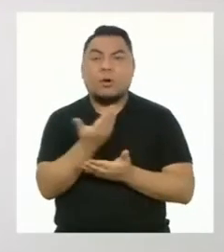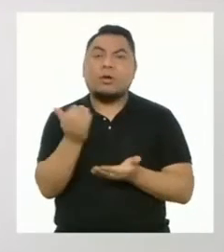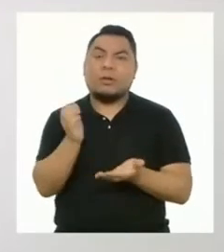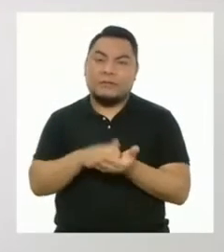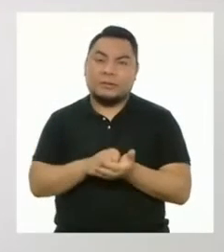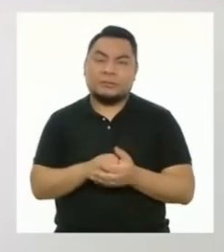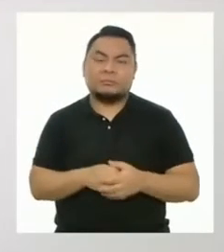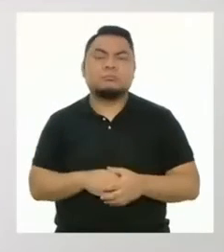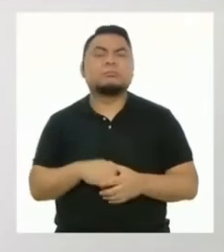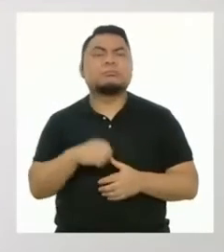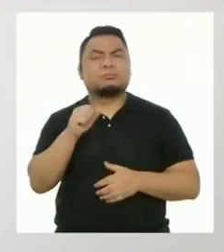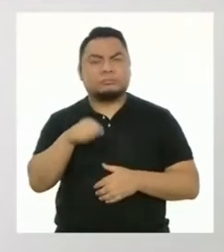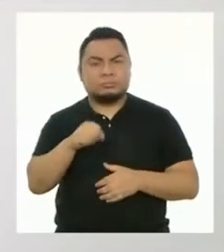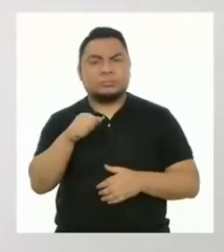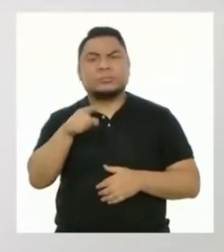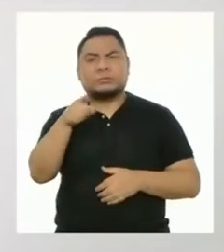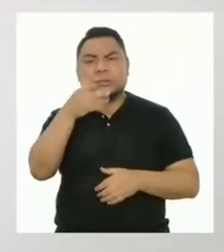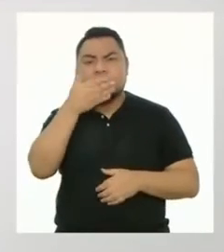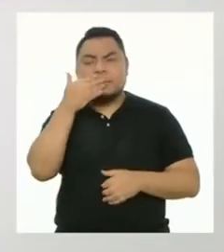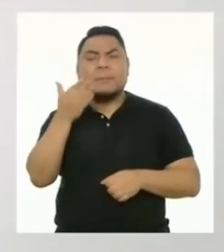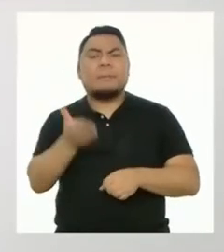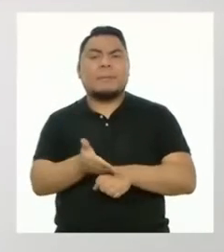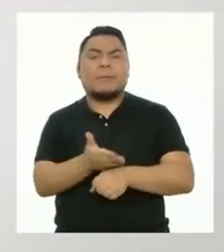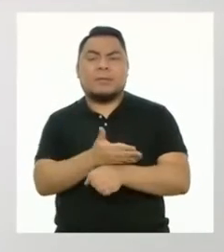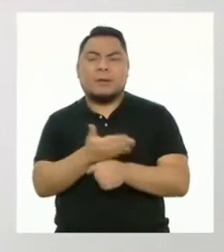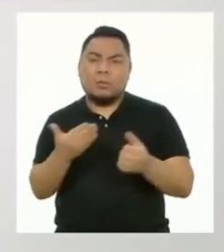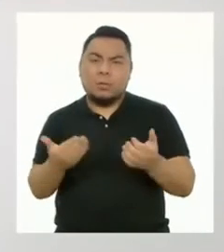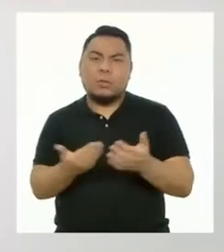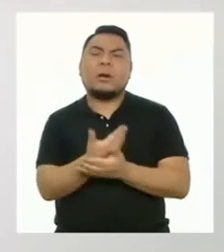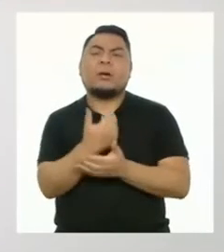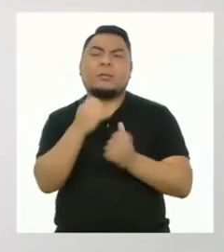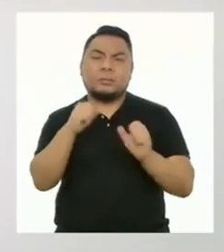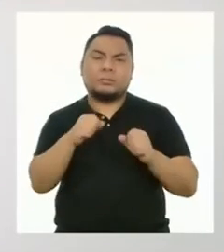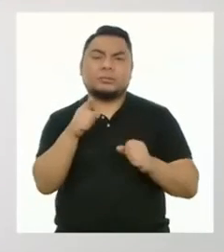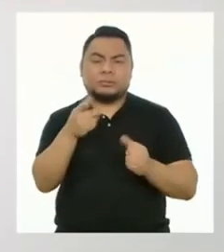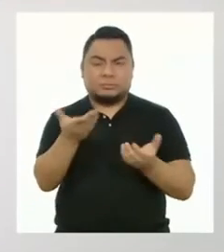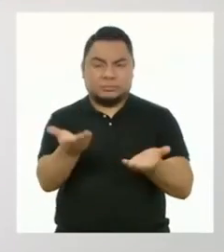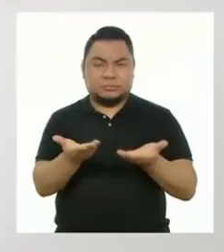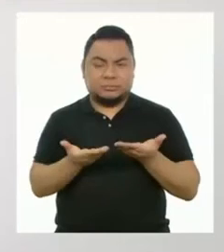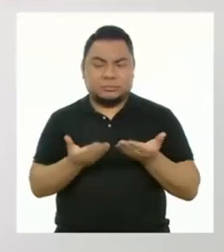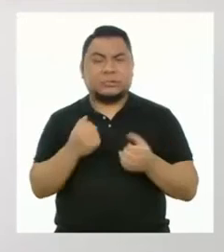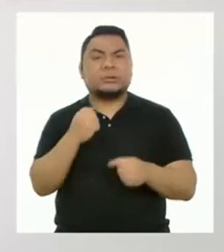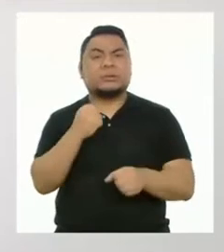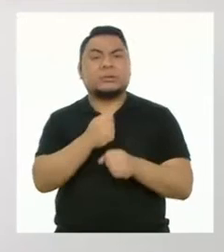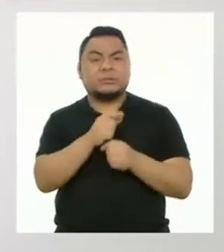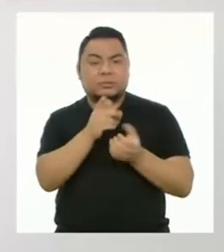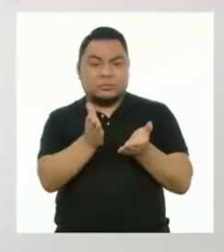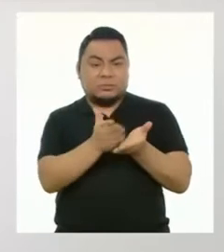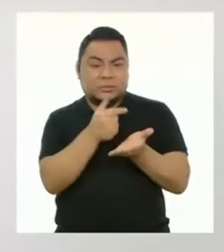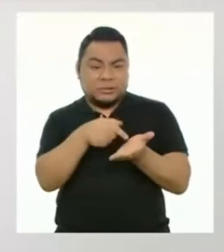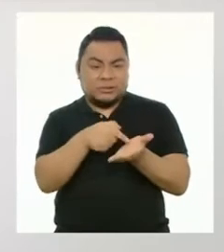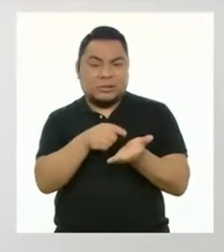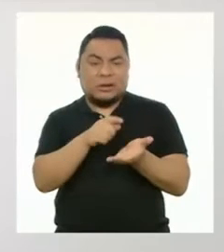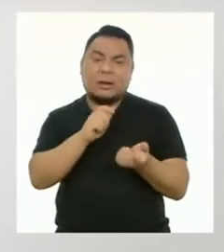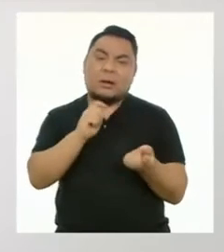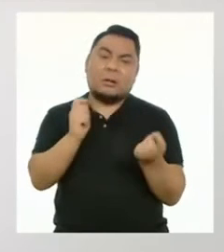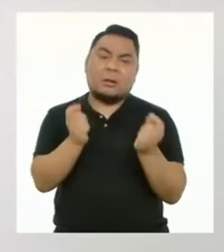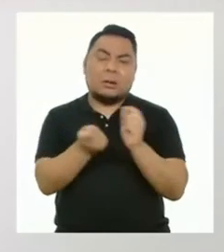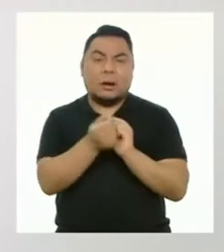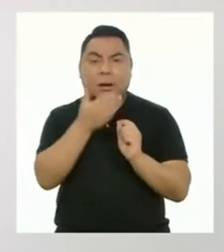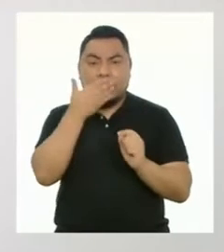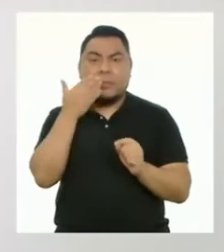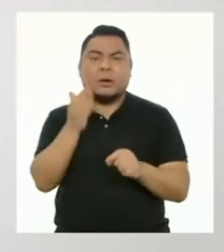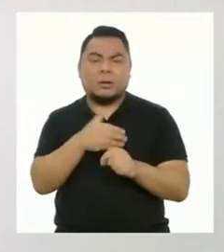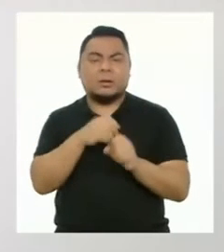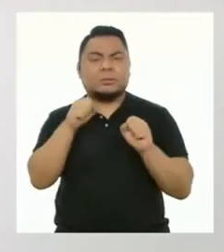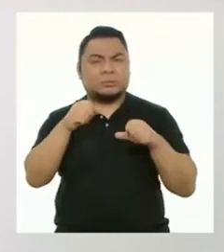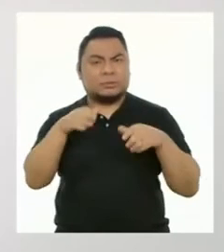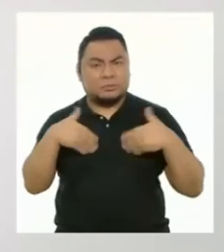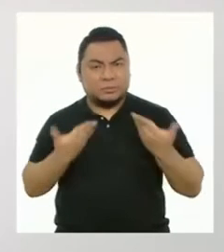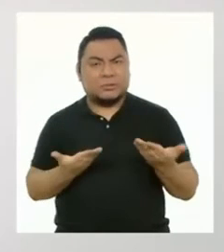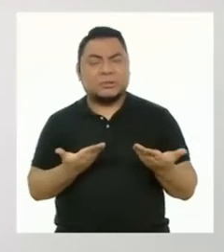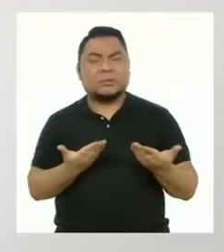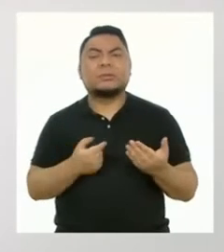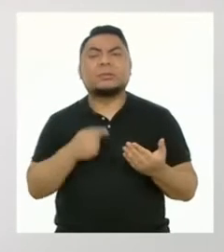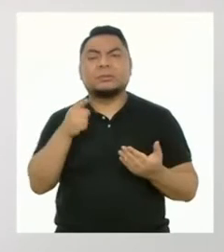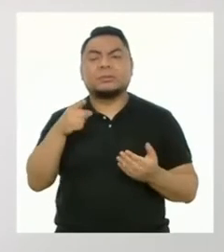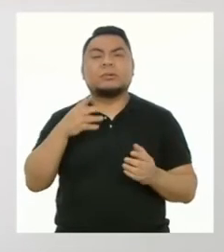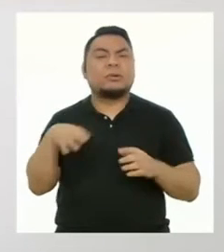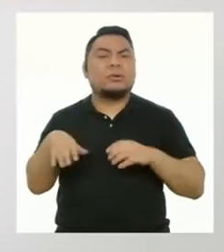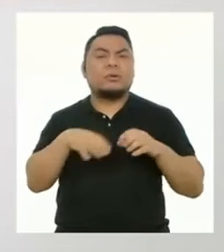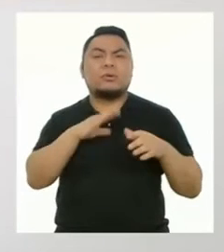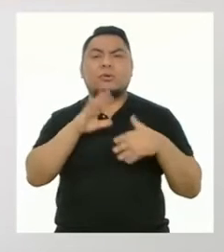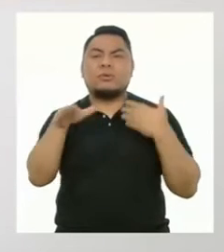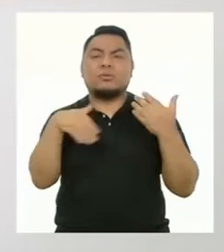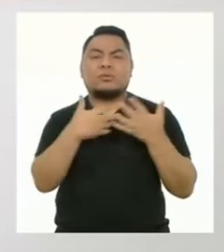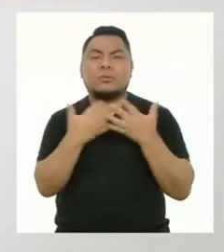Siempre podemos seguir mejorando. Te invito a trabajar y pulir tus productos cuantas veces sean necesarias para que